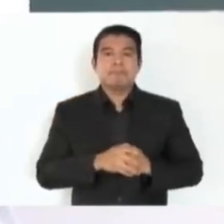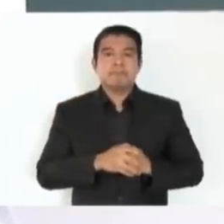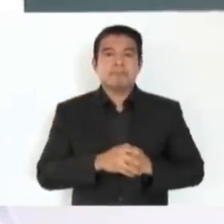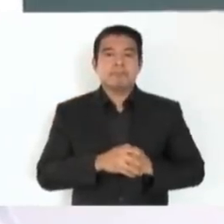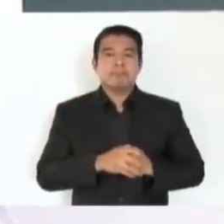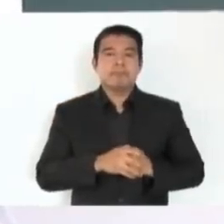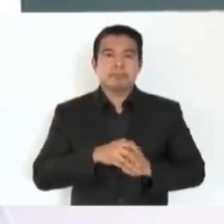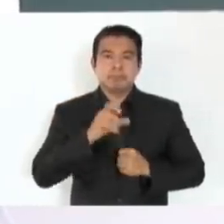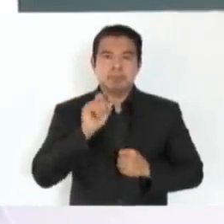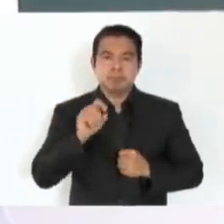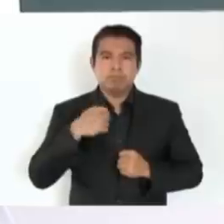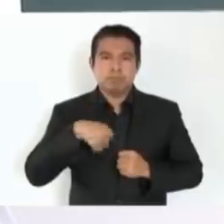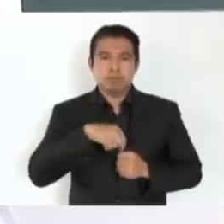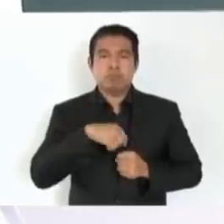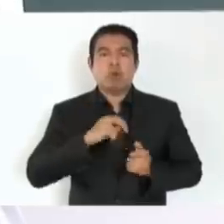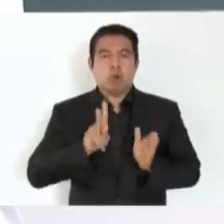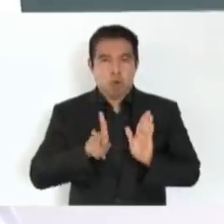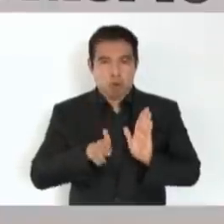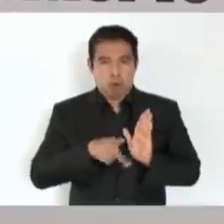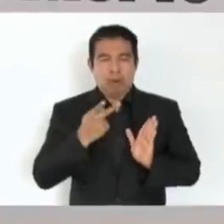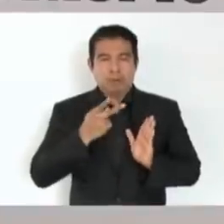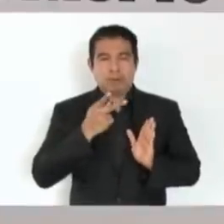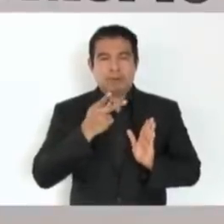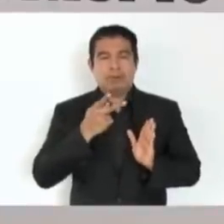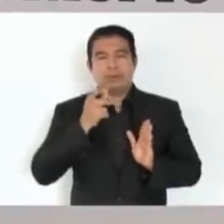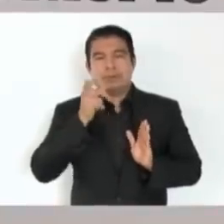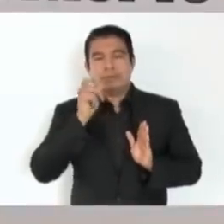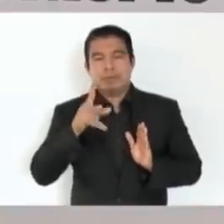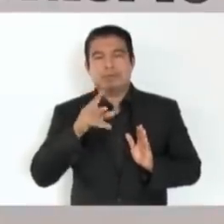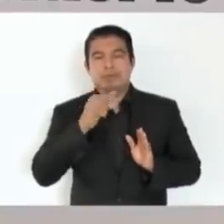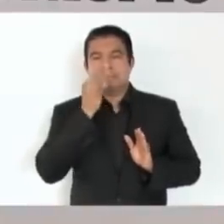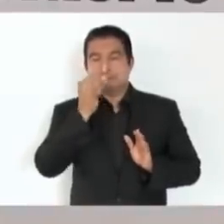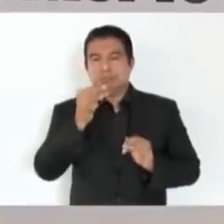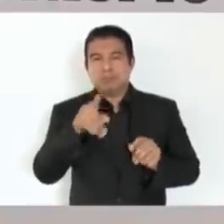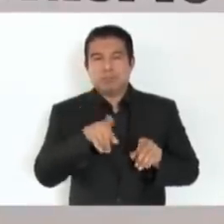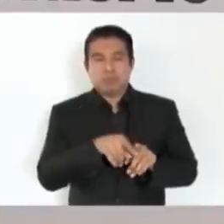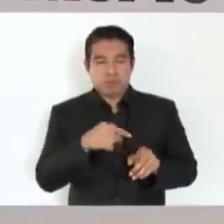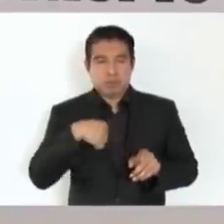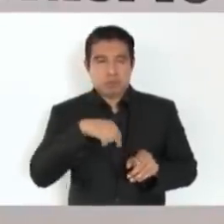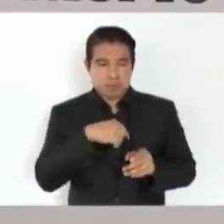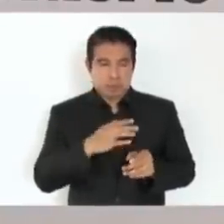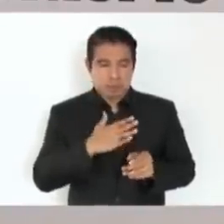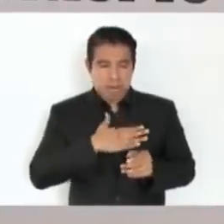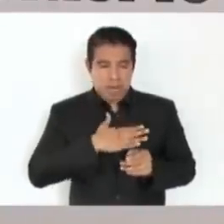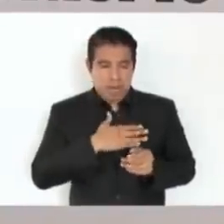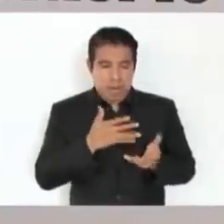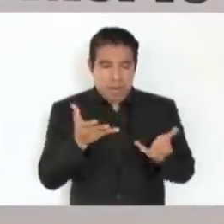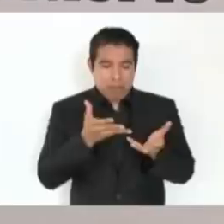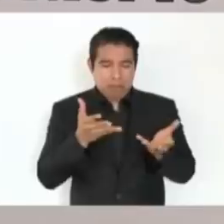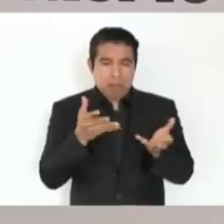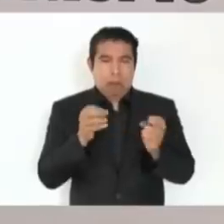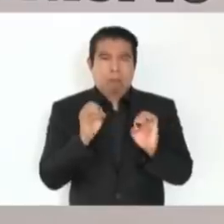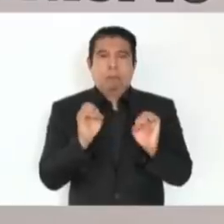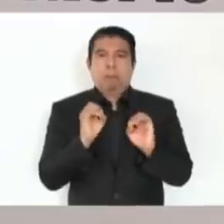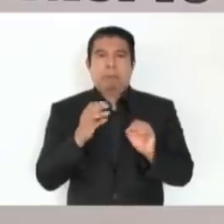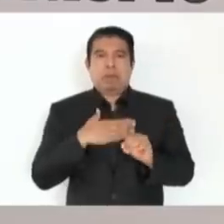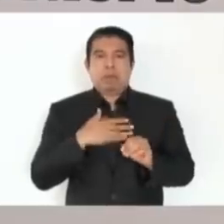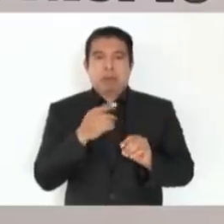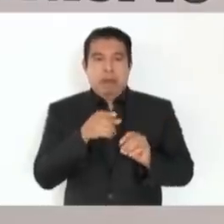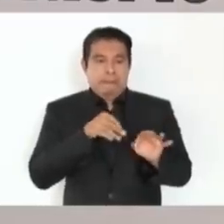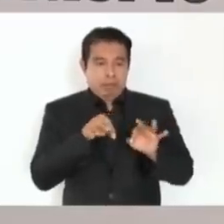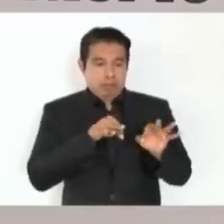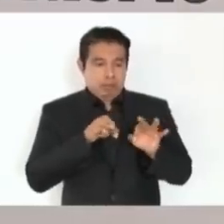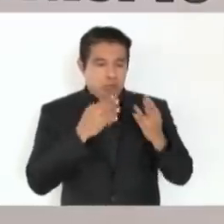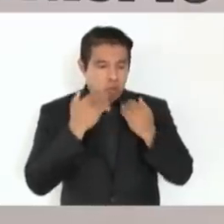volvemos a lo mismo, no podríamos hacer nada sin la gente, sin los trabajadores. Pues